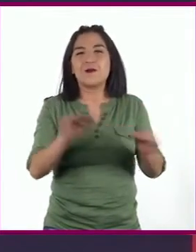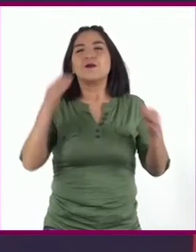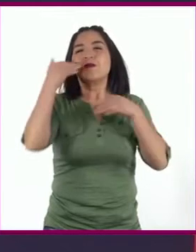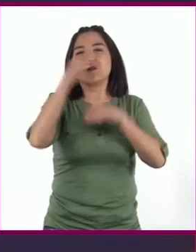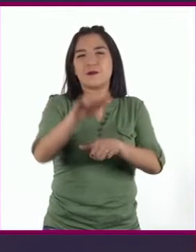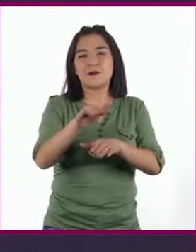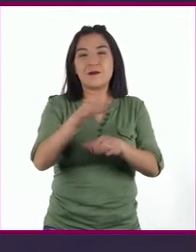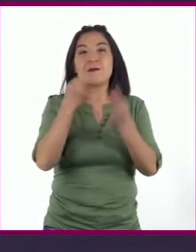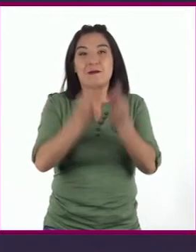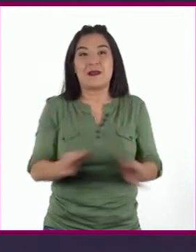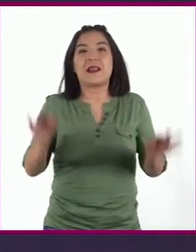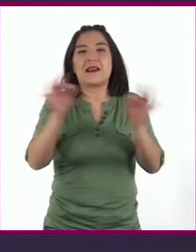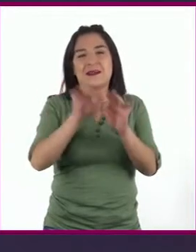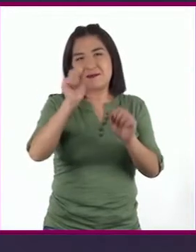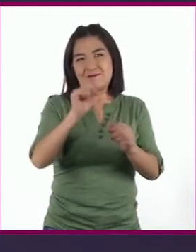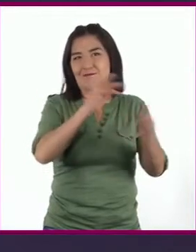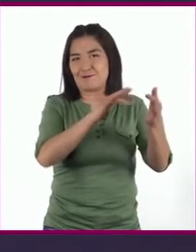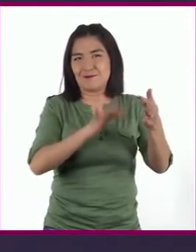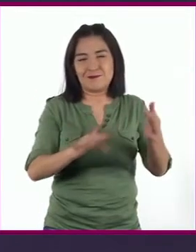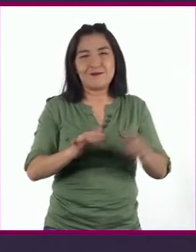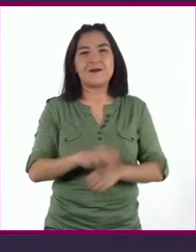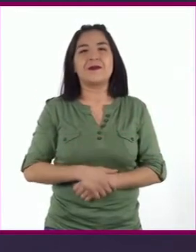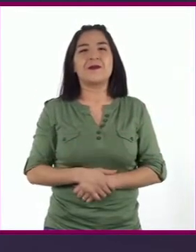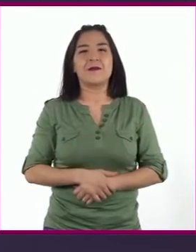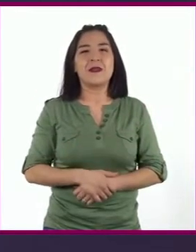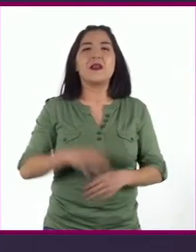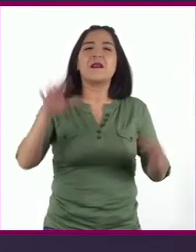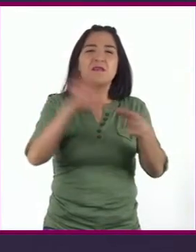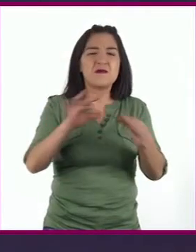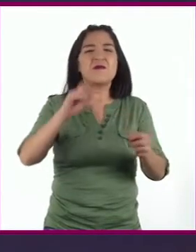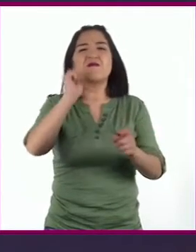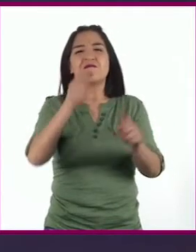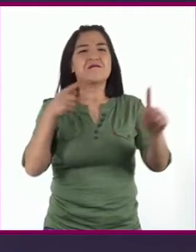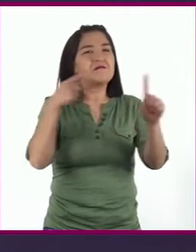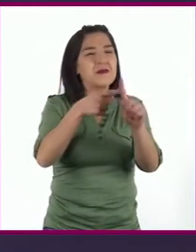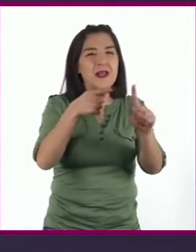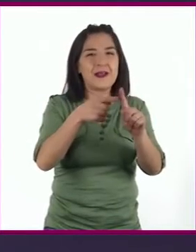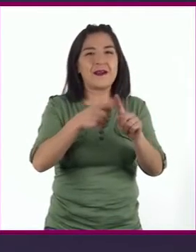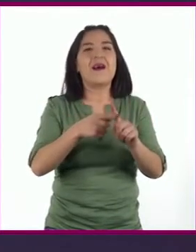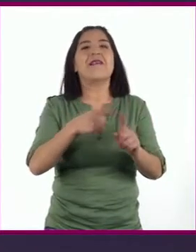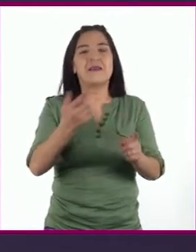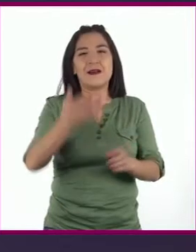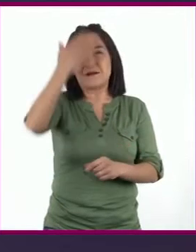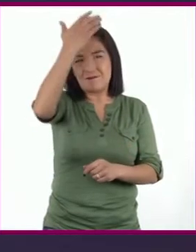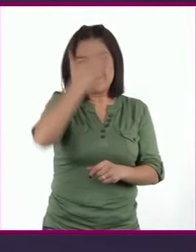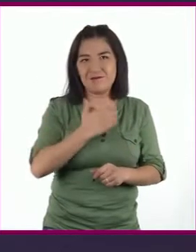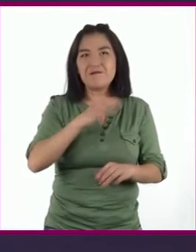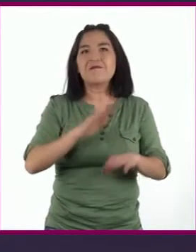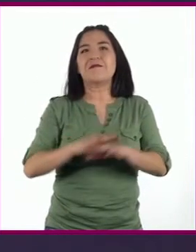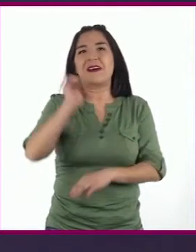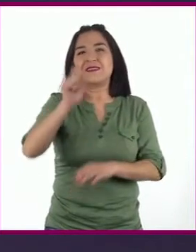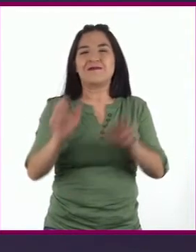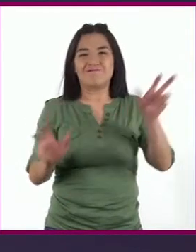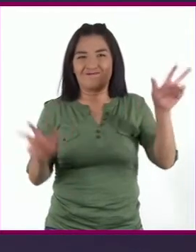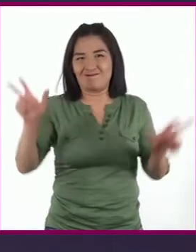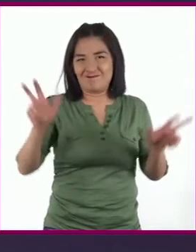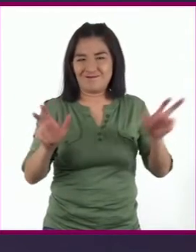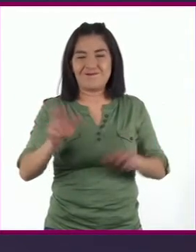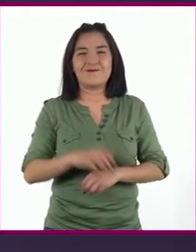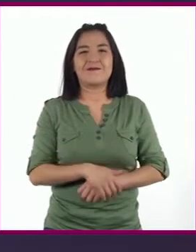sobre una importante obra literaria Que nos habla precisamente de una cara más del escarabajo